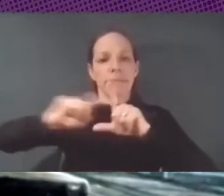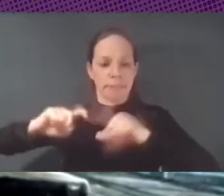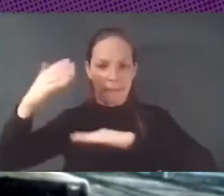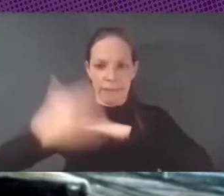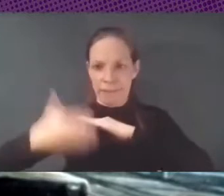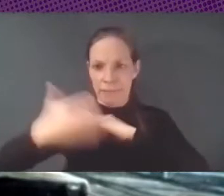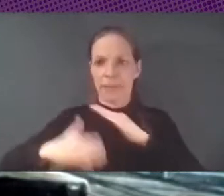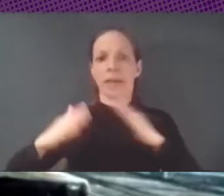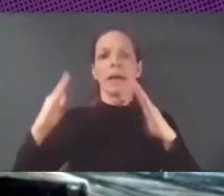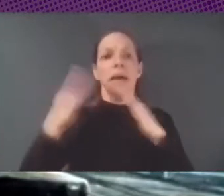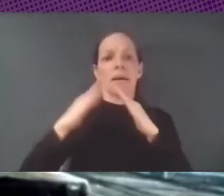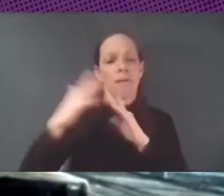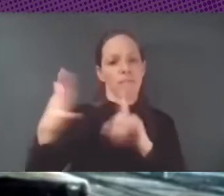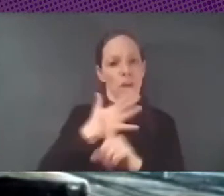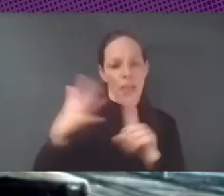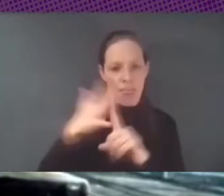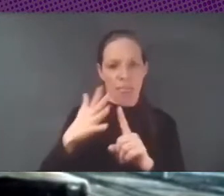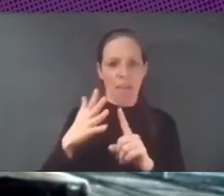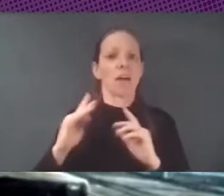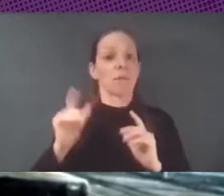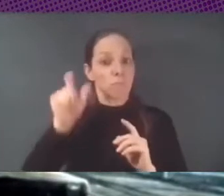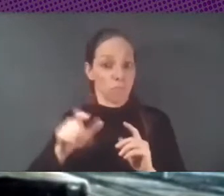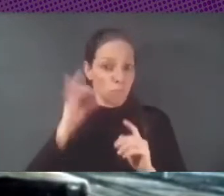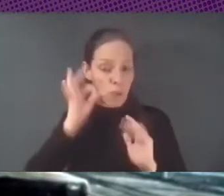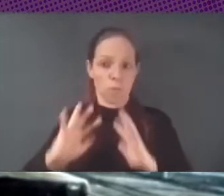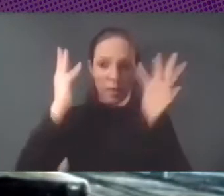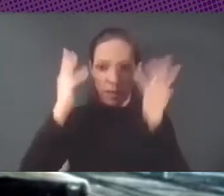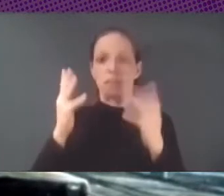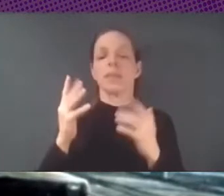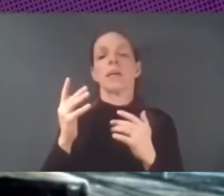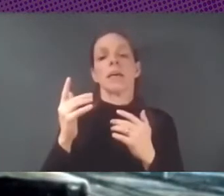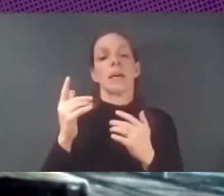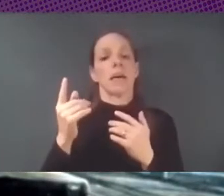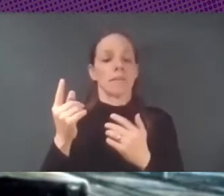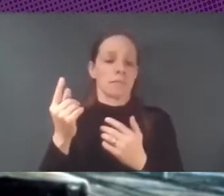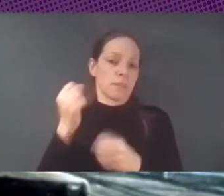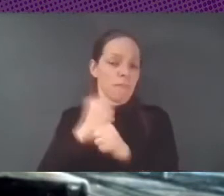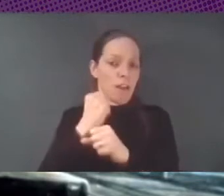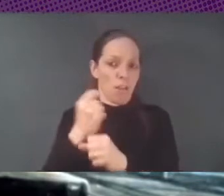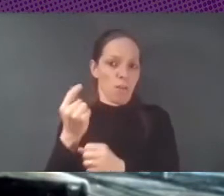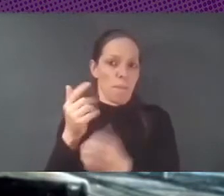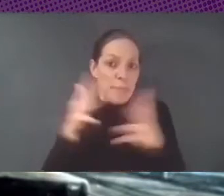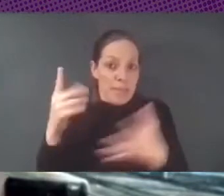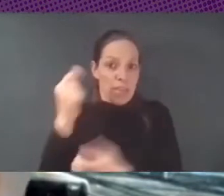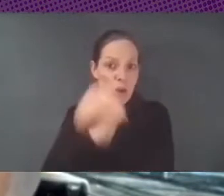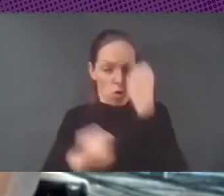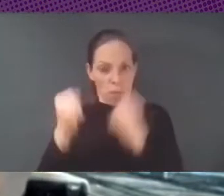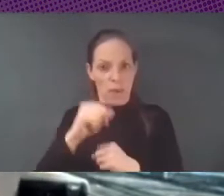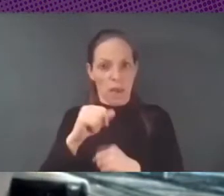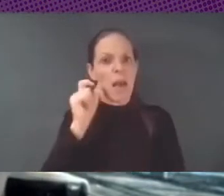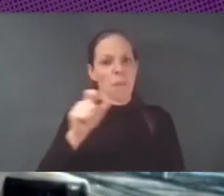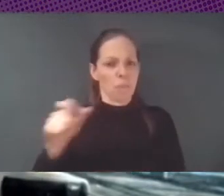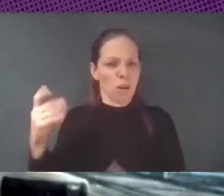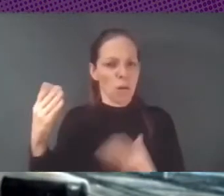doméstica, pueblos indígenas, trabajadores de la gig economy, y de muchos otros que se han visto afectados